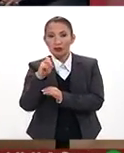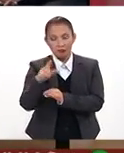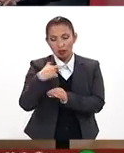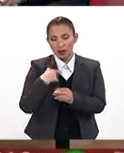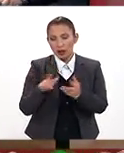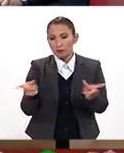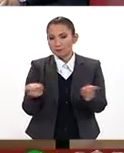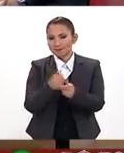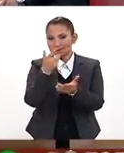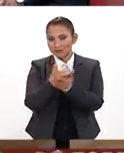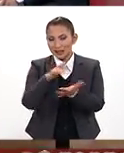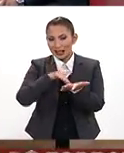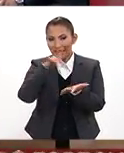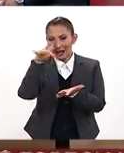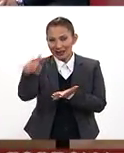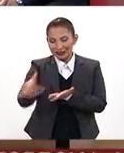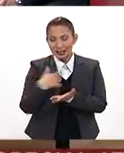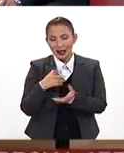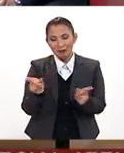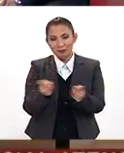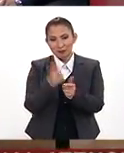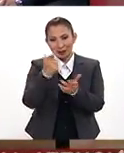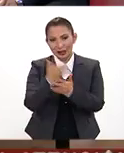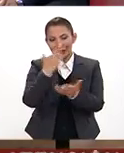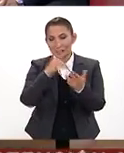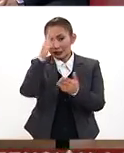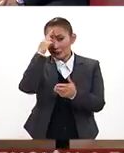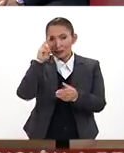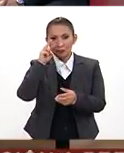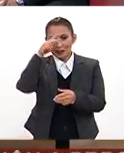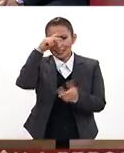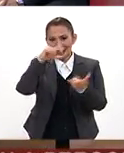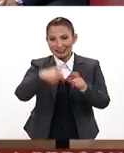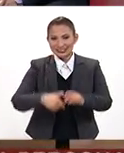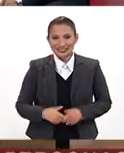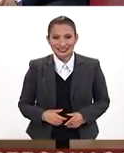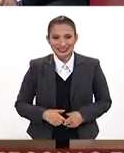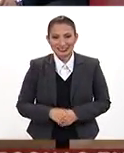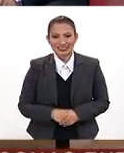Nosotros vamos a ir a una pausa. Gracias. Vamos a ir a una pausa. Le recuerdo que está usted viendo México. Gracias.